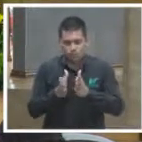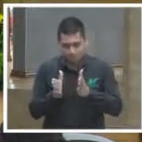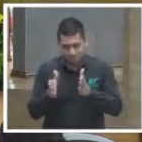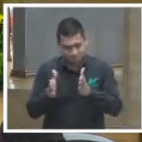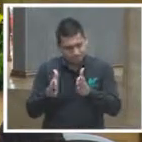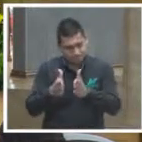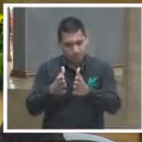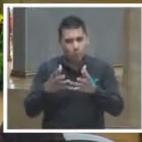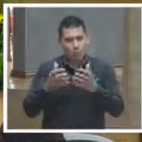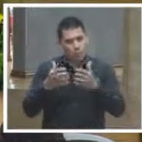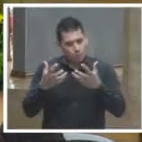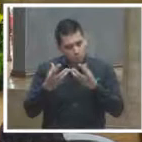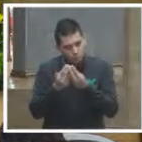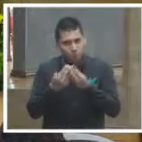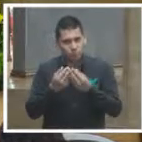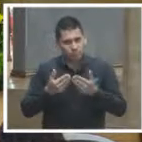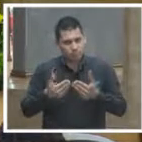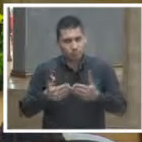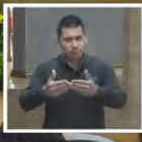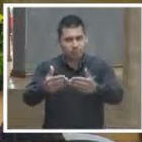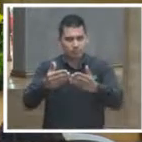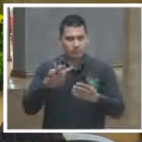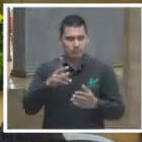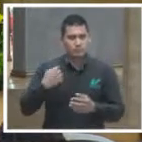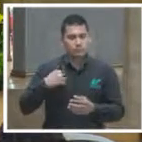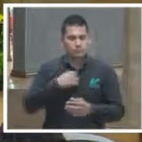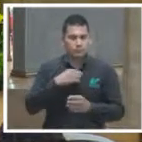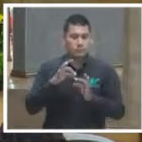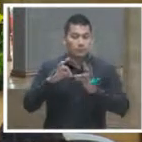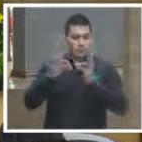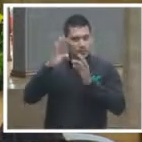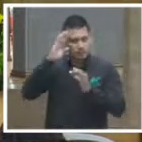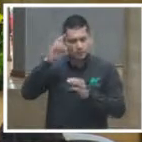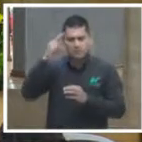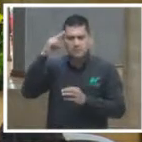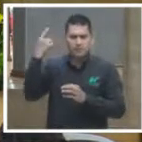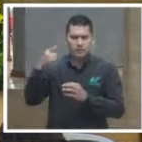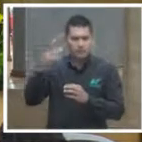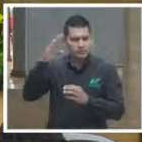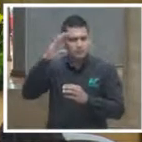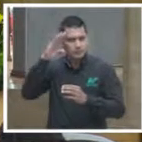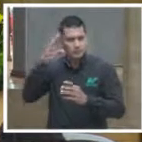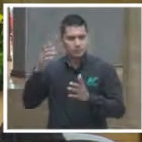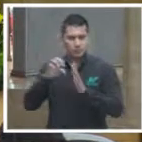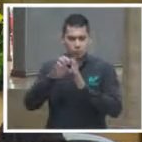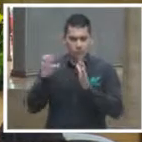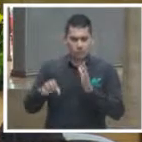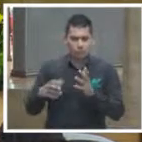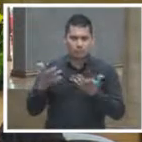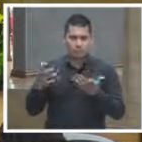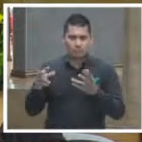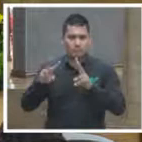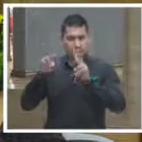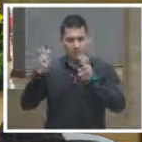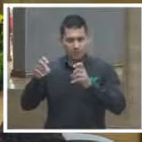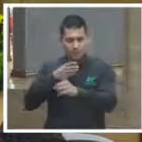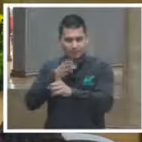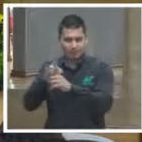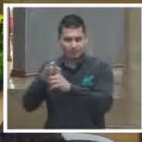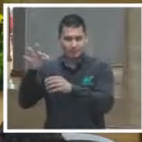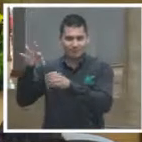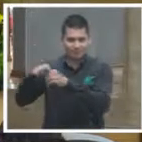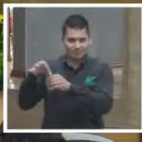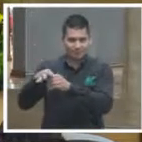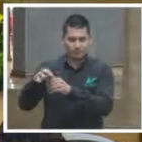siempre hay que preguntarnos bueno y para qué yo diría que en materia electoral pues uno de los